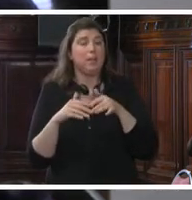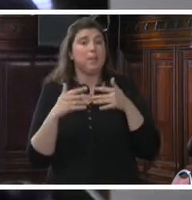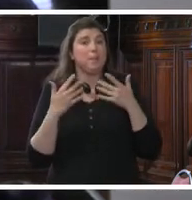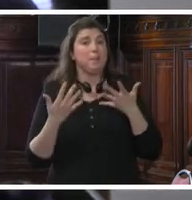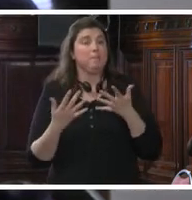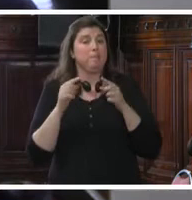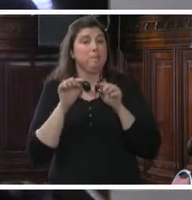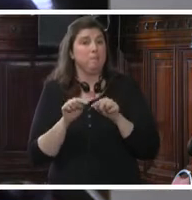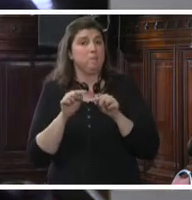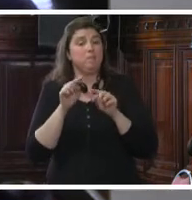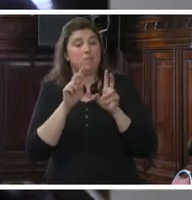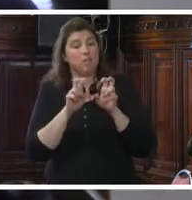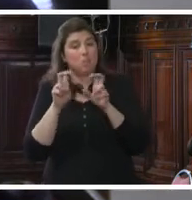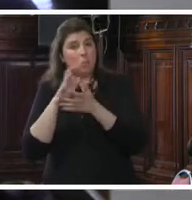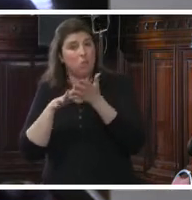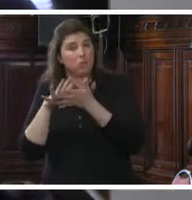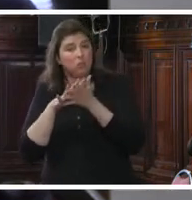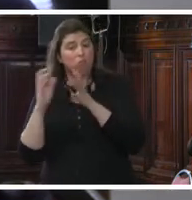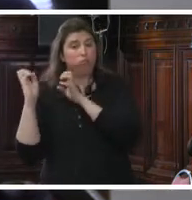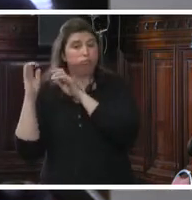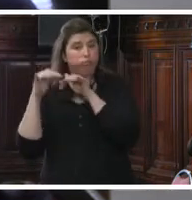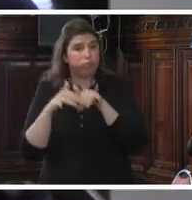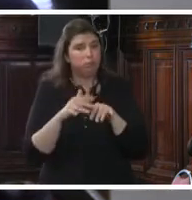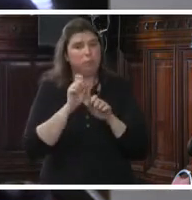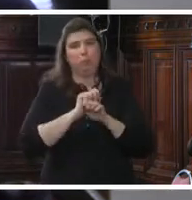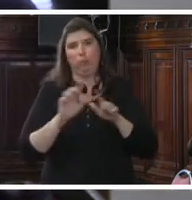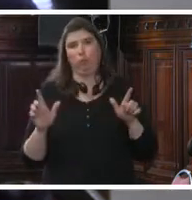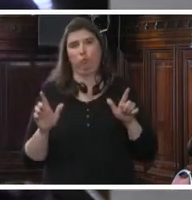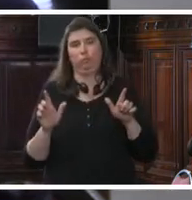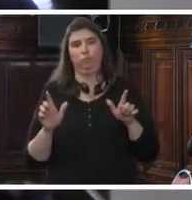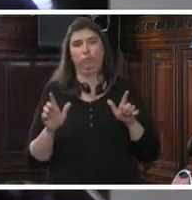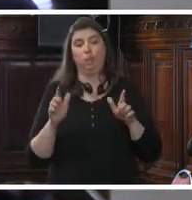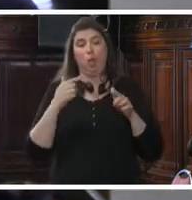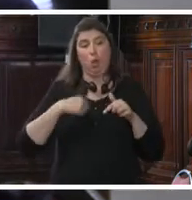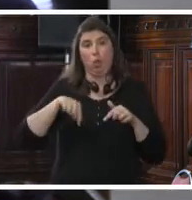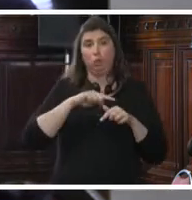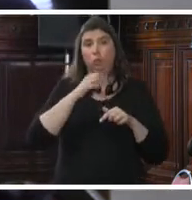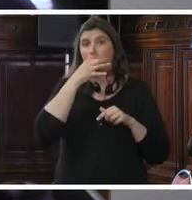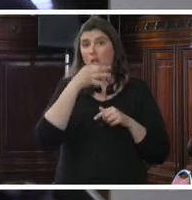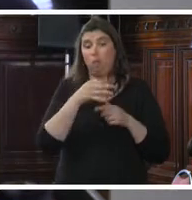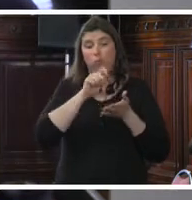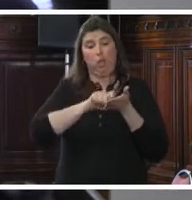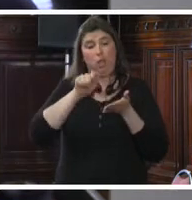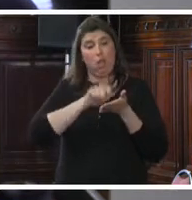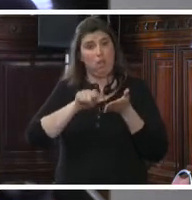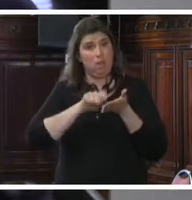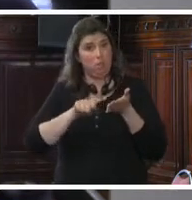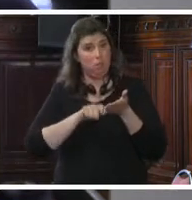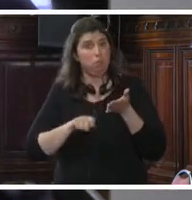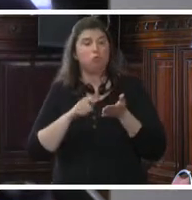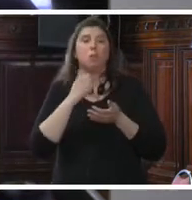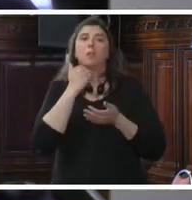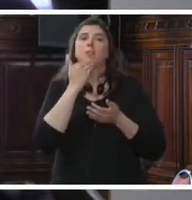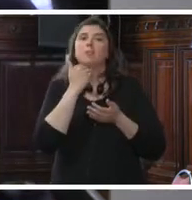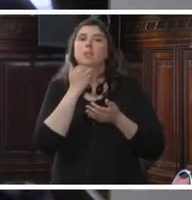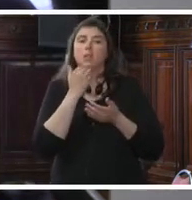nosotros realmente hemos analizado, hemos establecido, hemos escrito. No sé si el